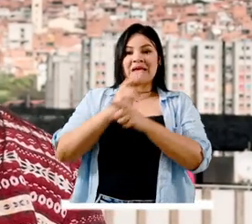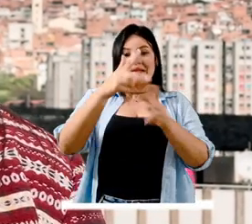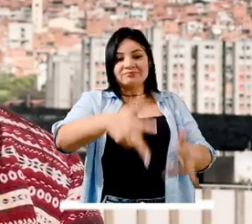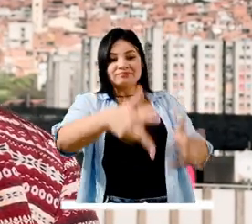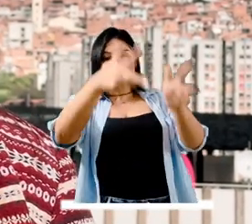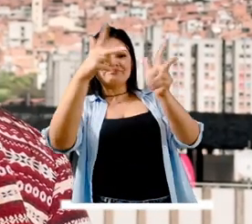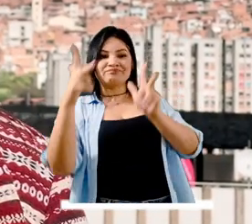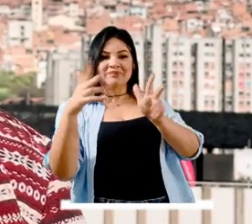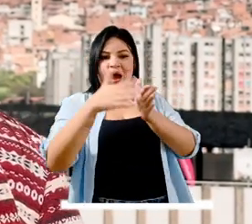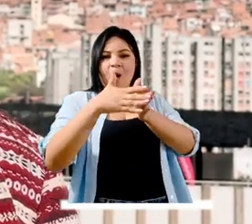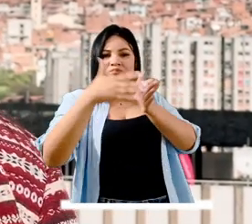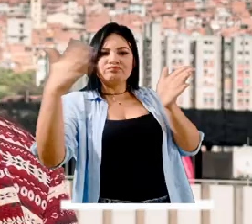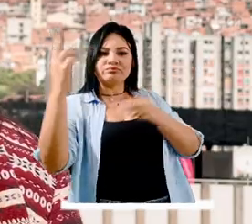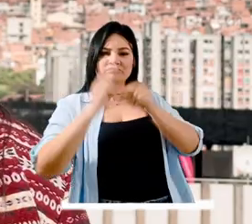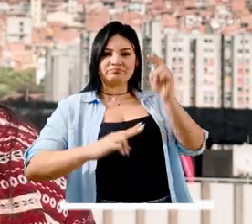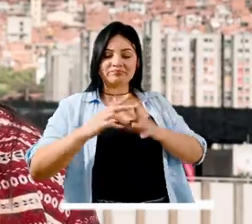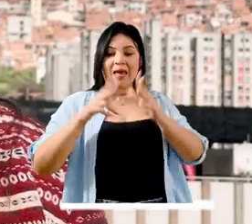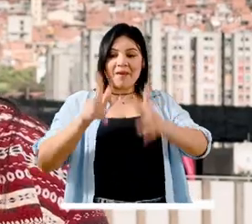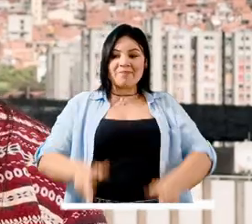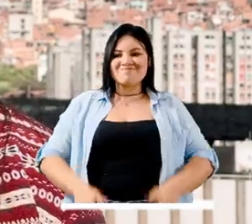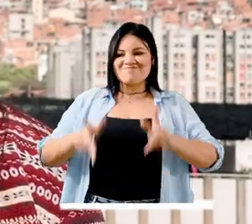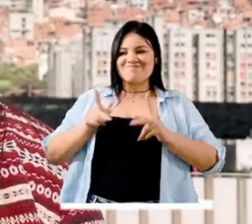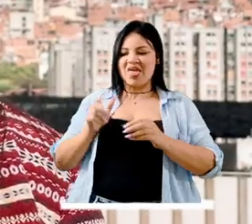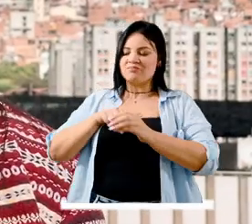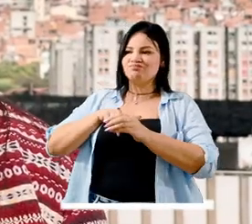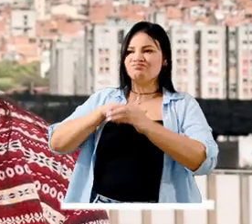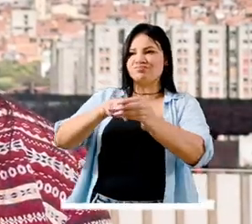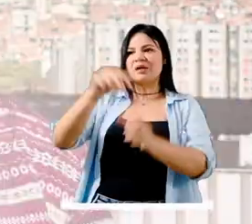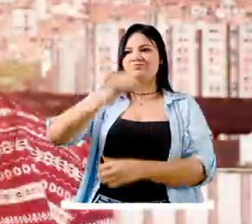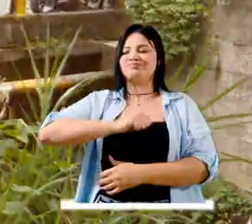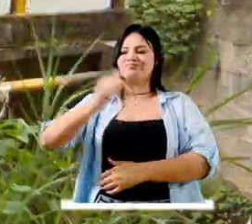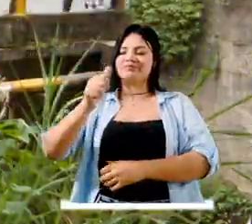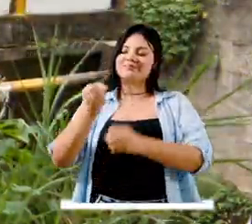Puente de Limona para la calidad de vida y para la movilidad del corregimiento